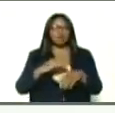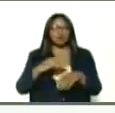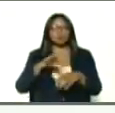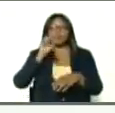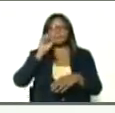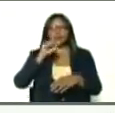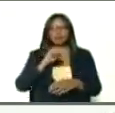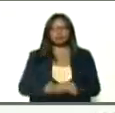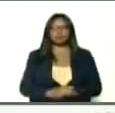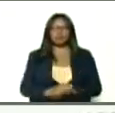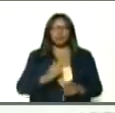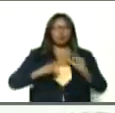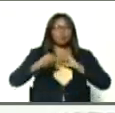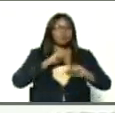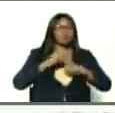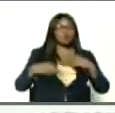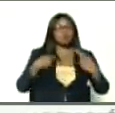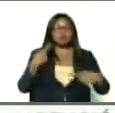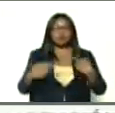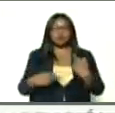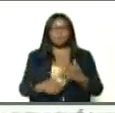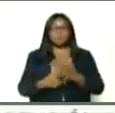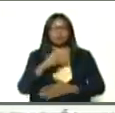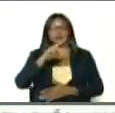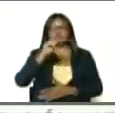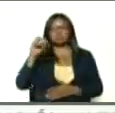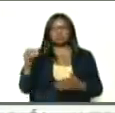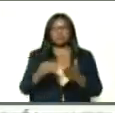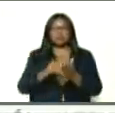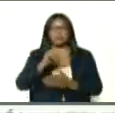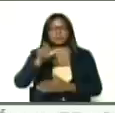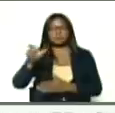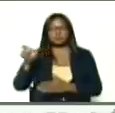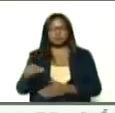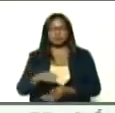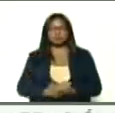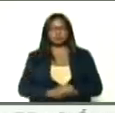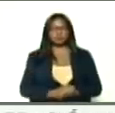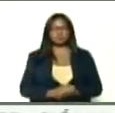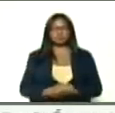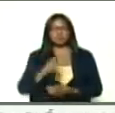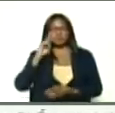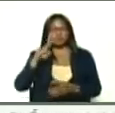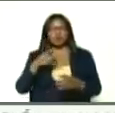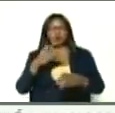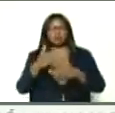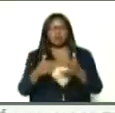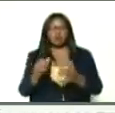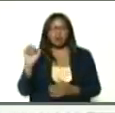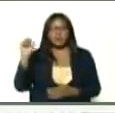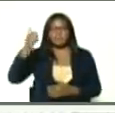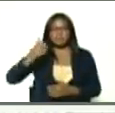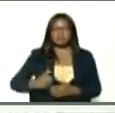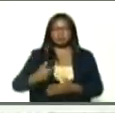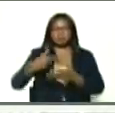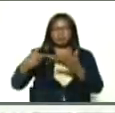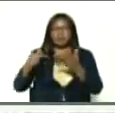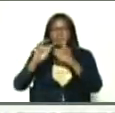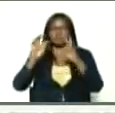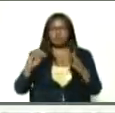movimientos religiosos, más de 200 mil personas, ahí debe haber pastores, curas,